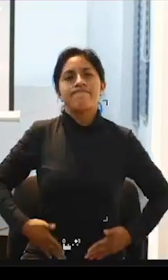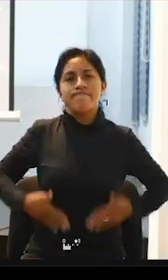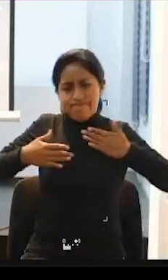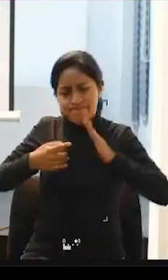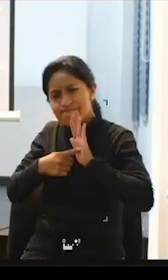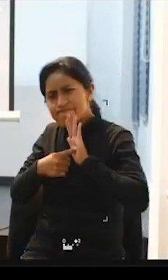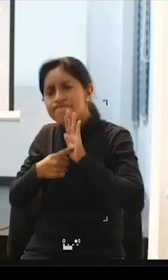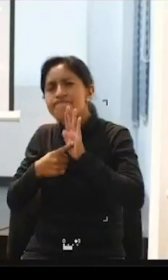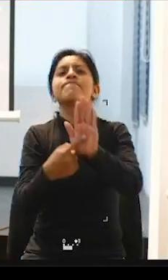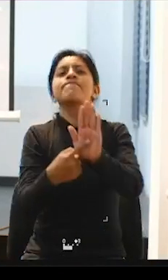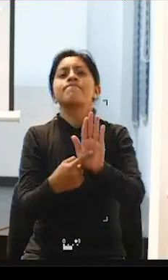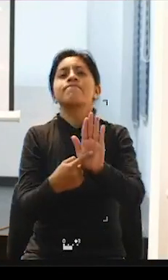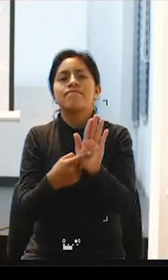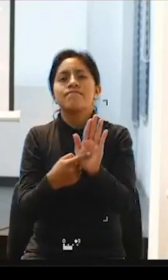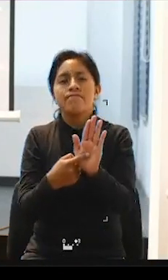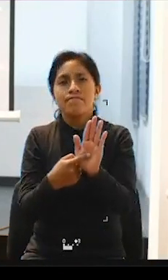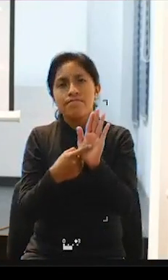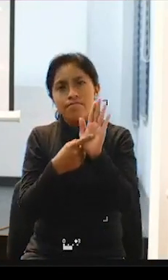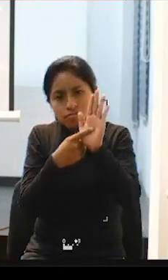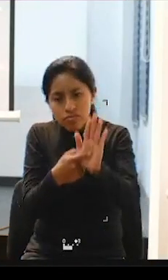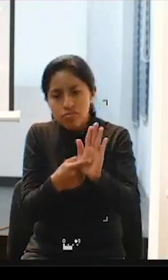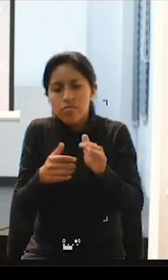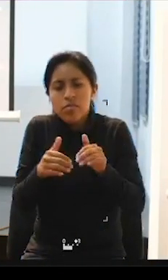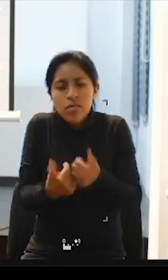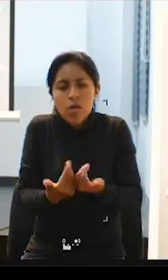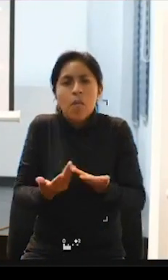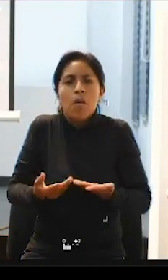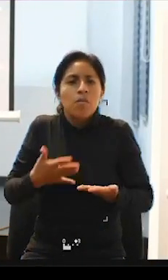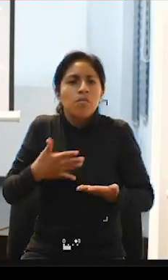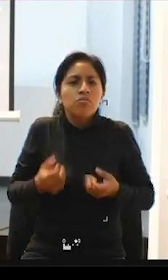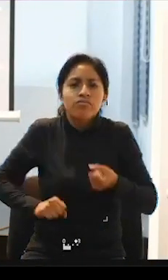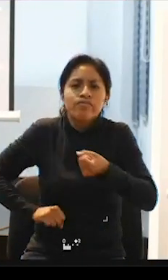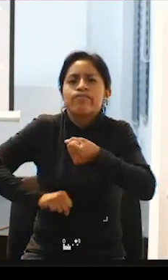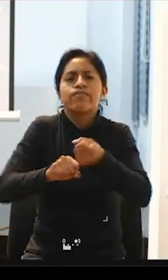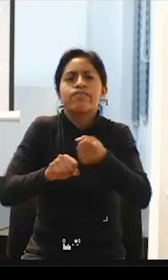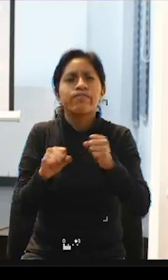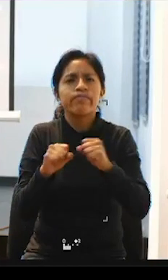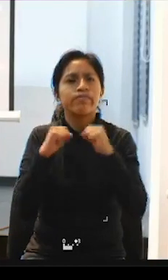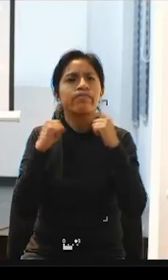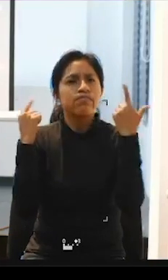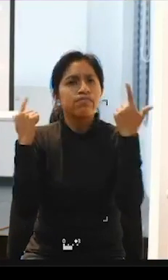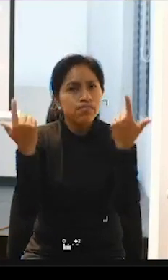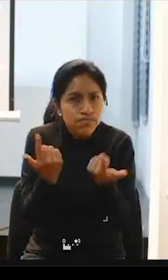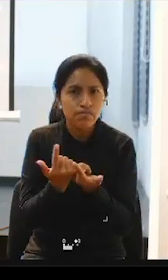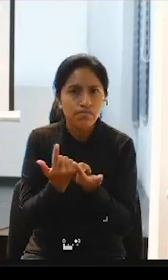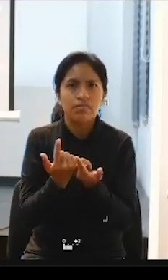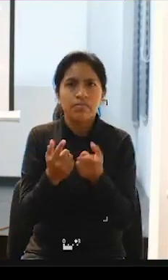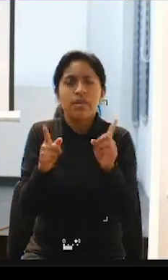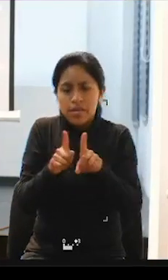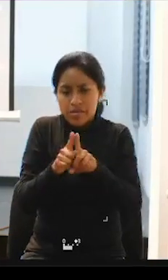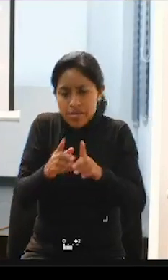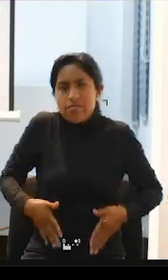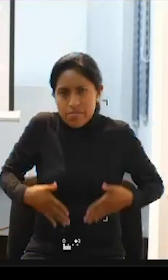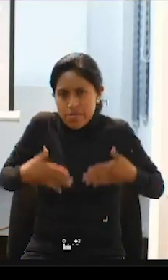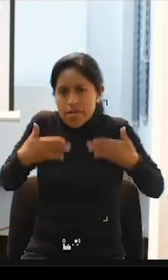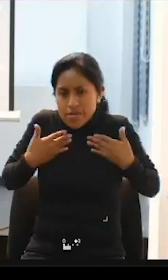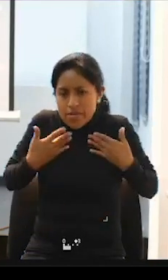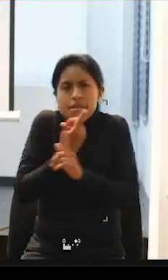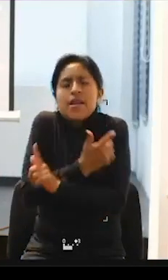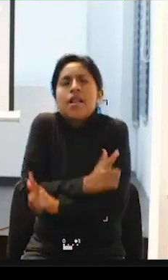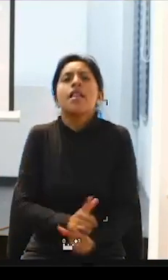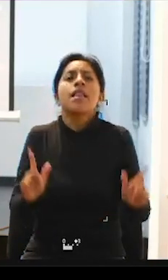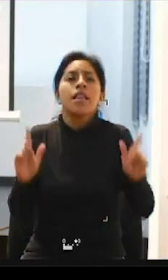lo que tienen para dar a la sociedad y además como una manera de vivir realmente libres